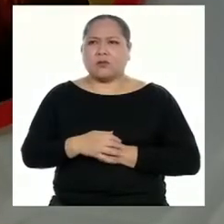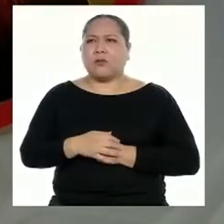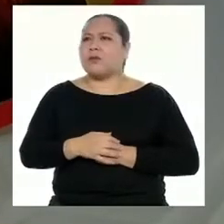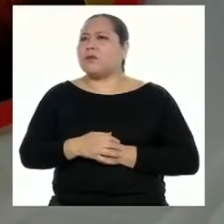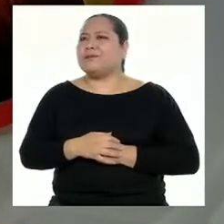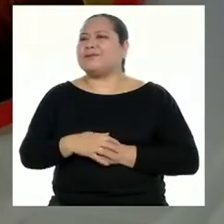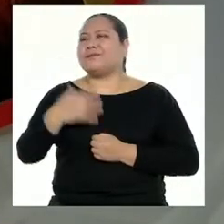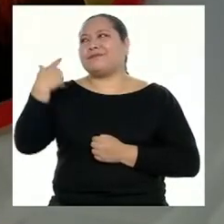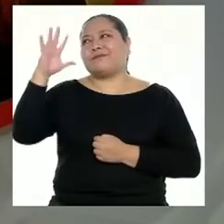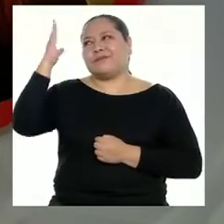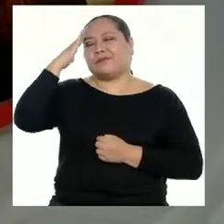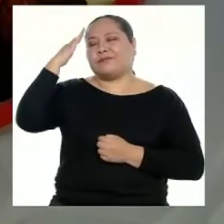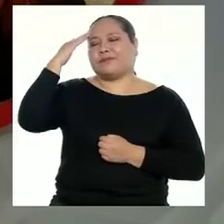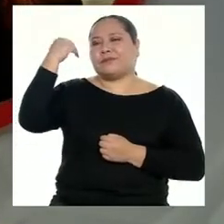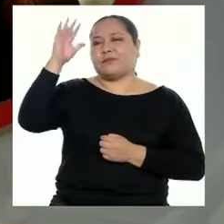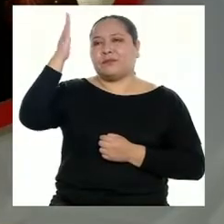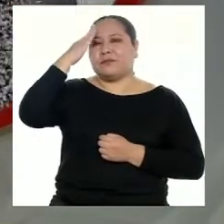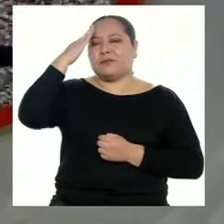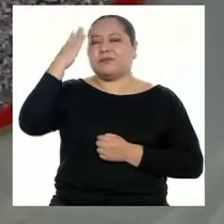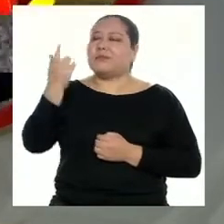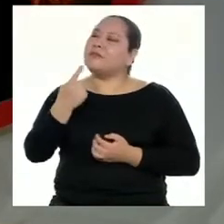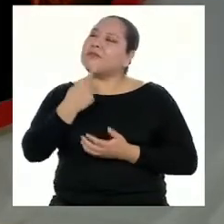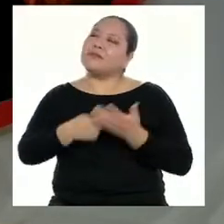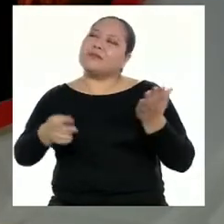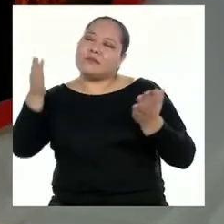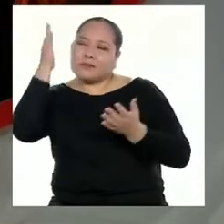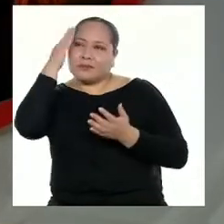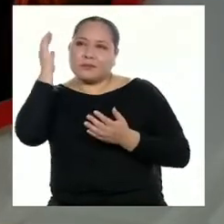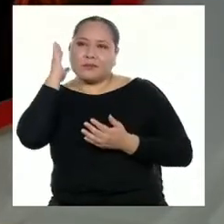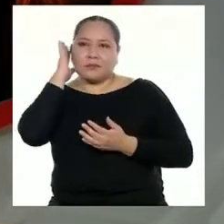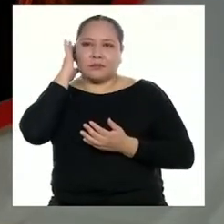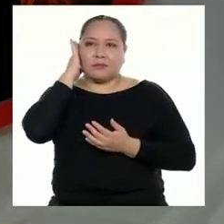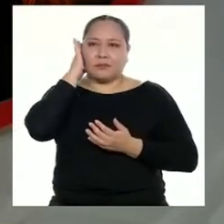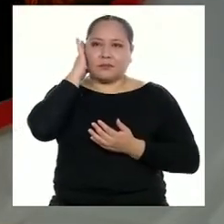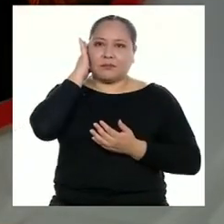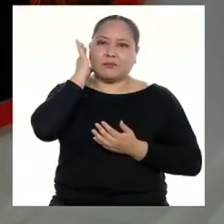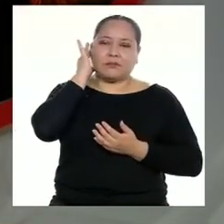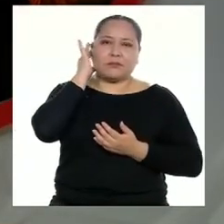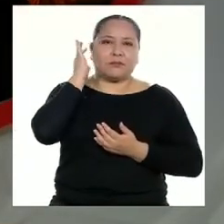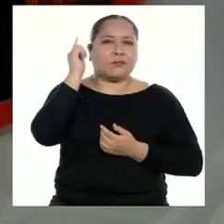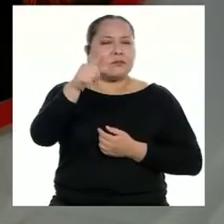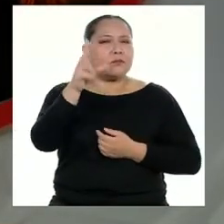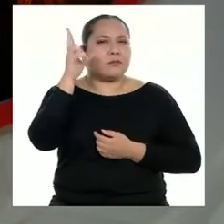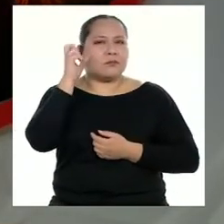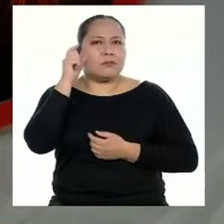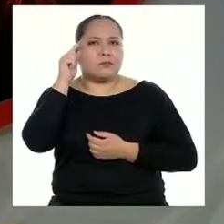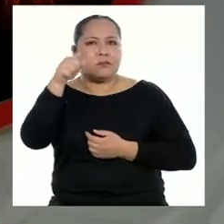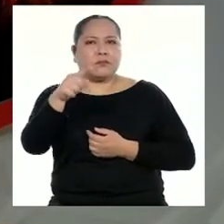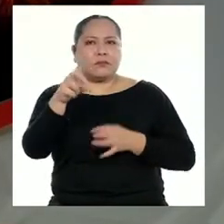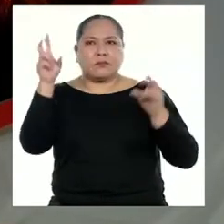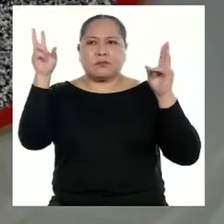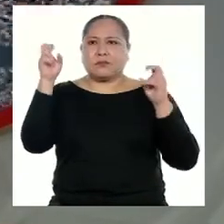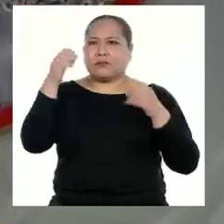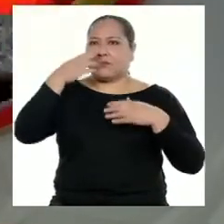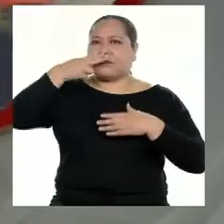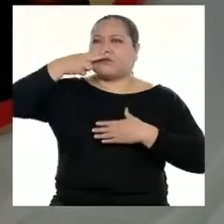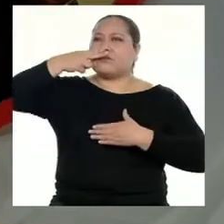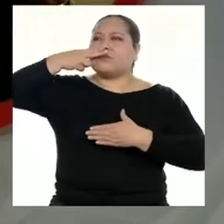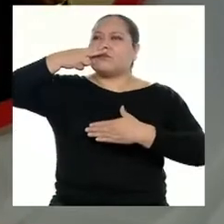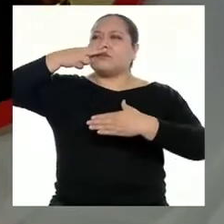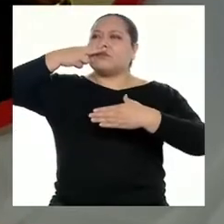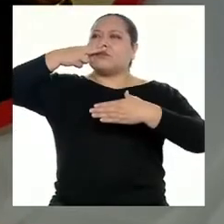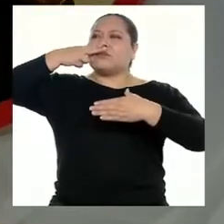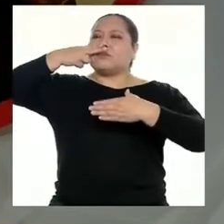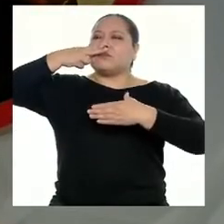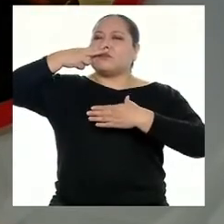sé, ya sé. ¿De qué te has enterado, Ato? Me pareció escuchar que hablabas del tema del oxígeno. Así